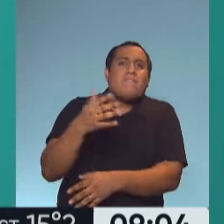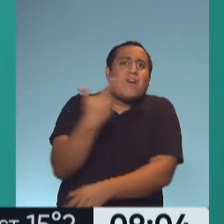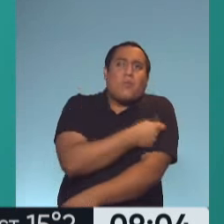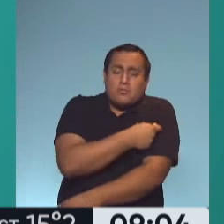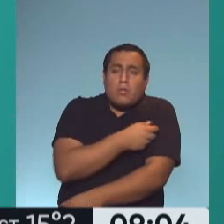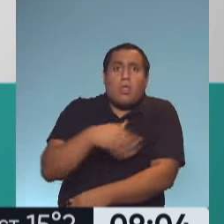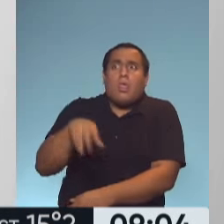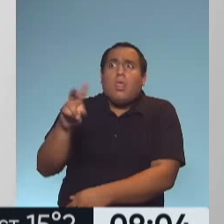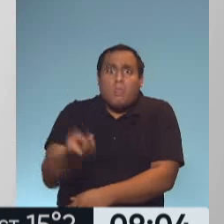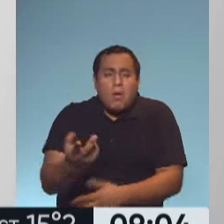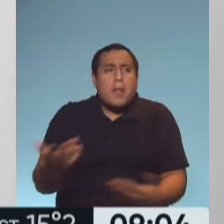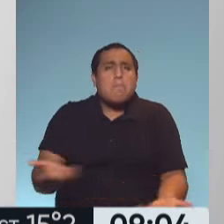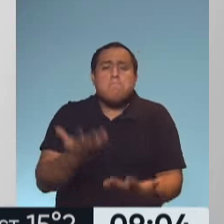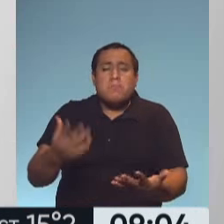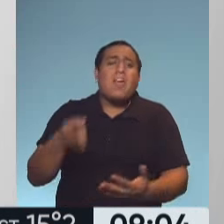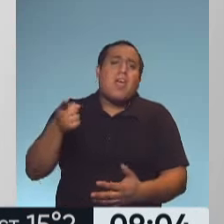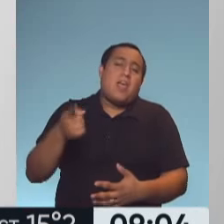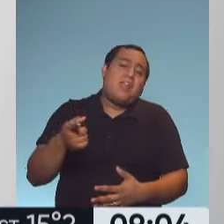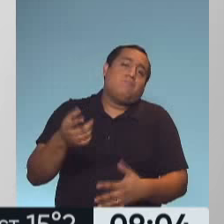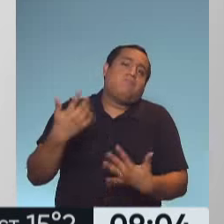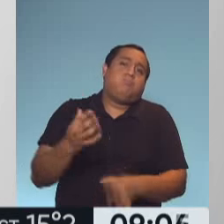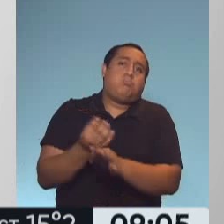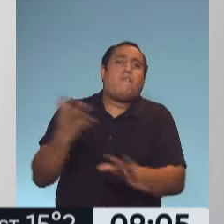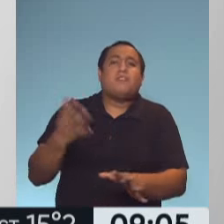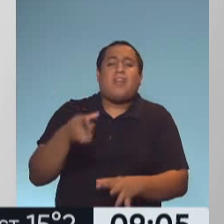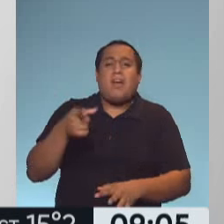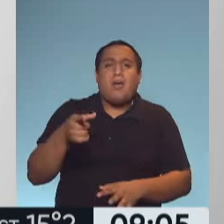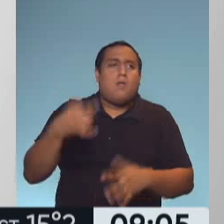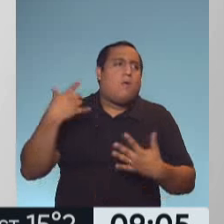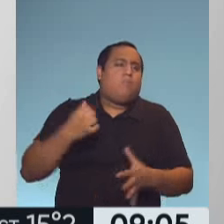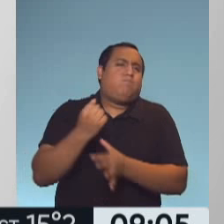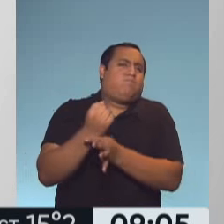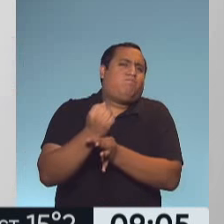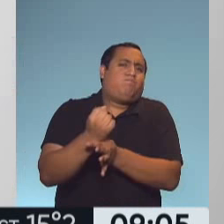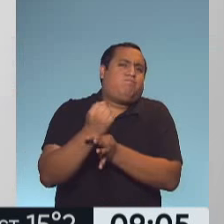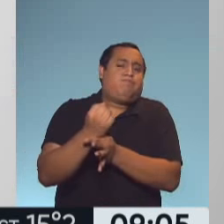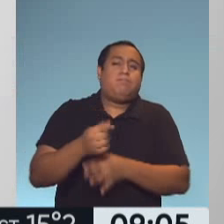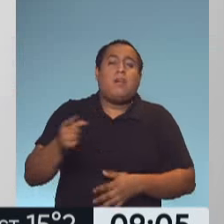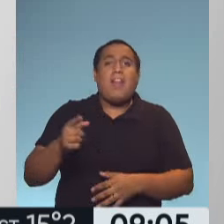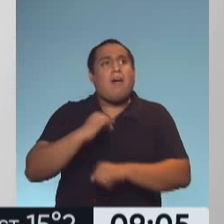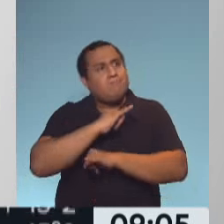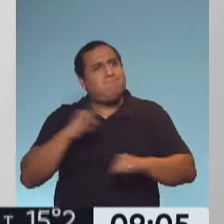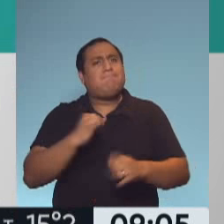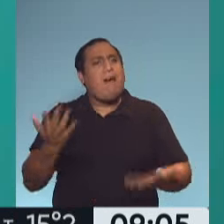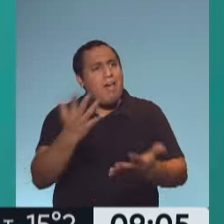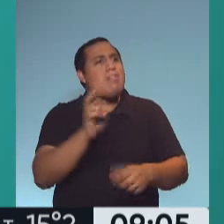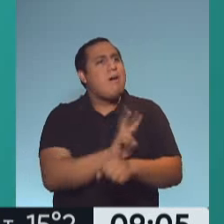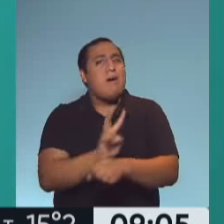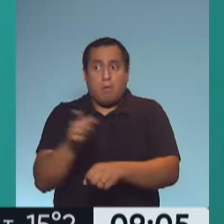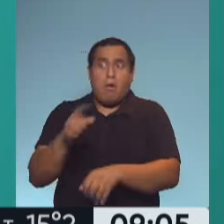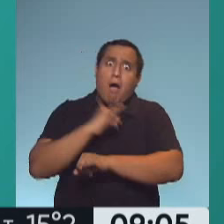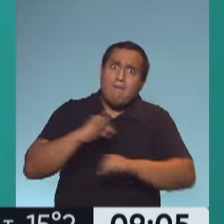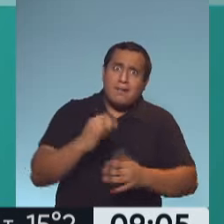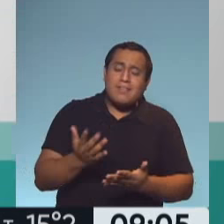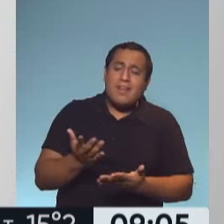creo que en honor a su profesión, él era uno de los que más pregonaba poder cuidarnos, ¿no? Pero creo que tenemos que ser muy